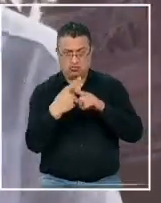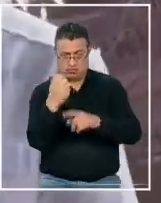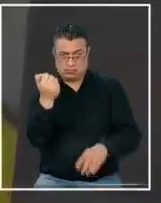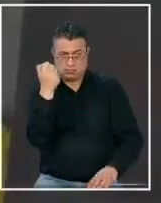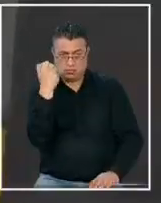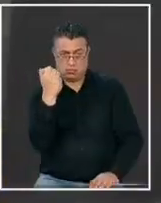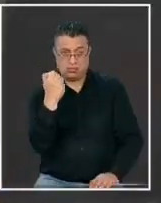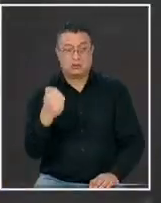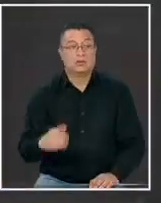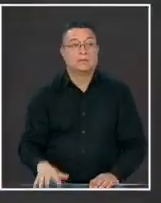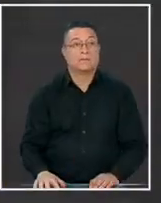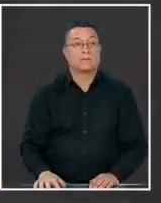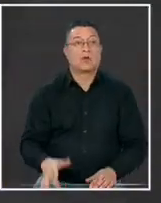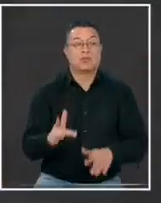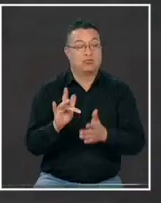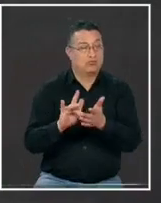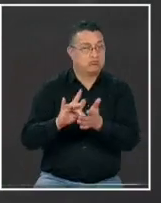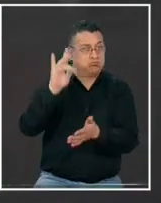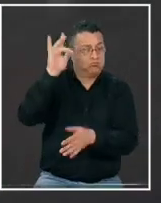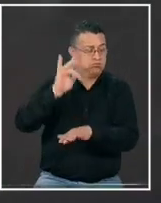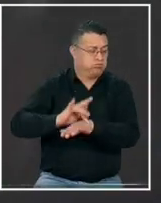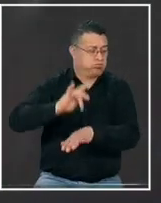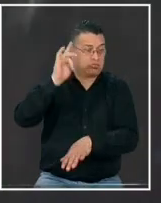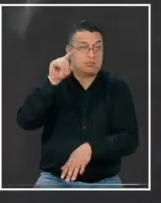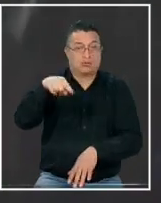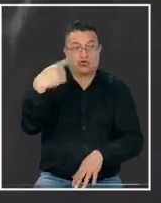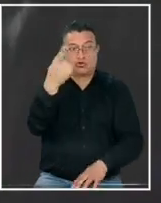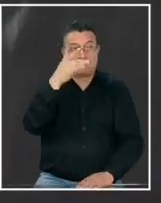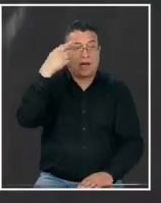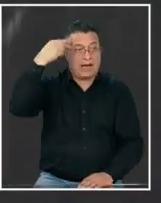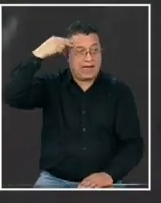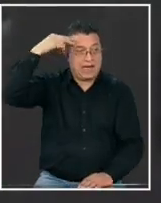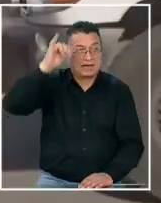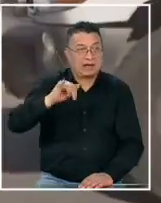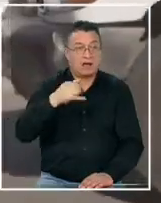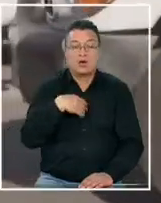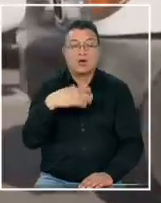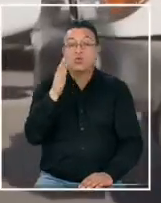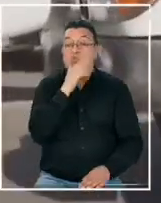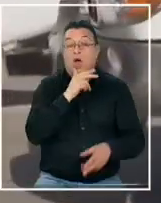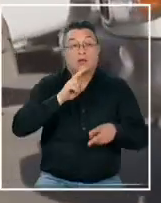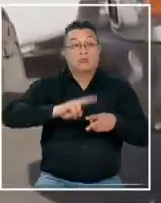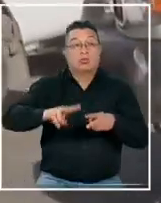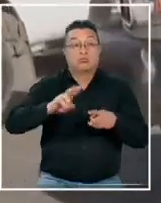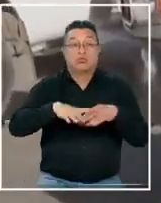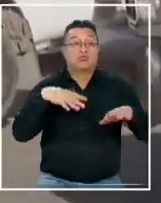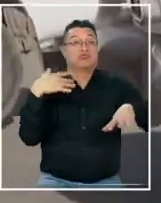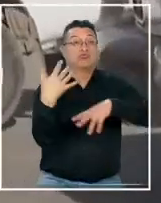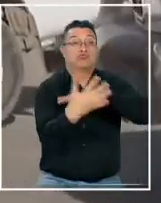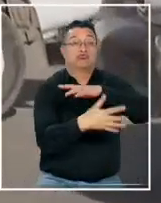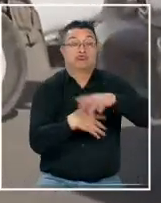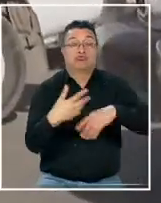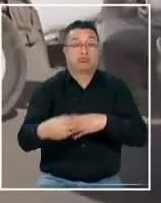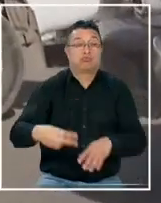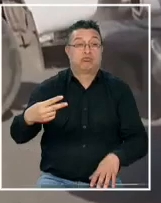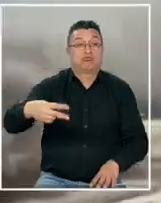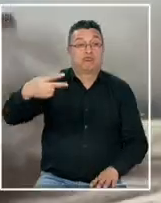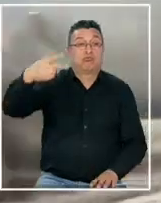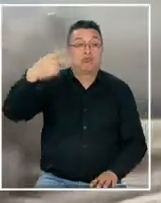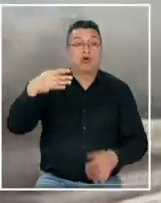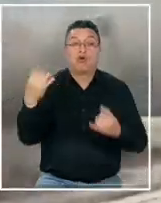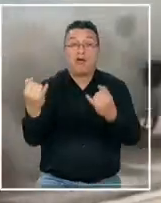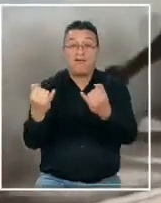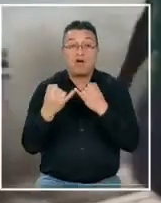es la drástica decisión de muchos haitianos que no ven salida una ola de violencia que empeora según el último